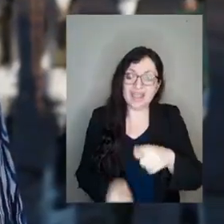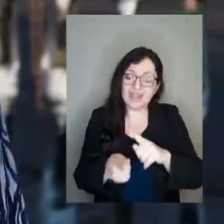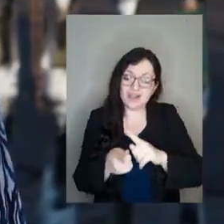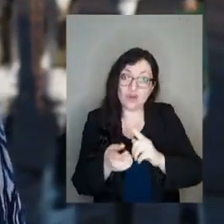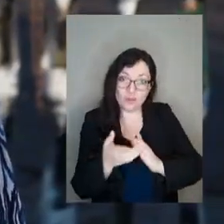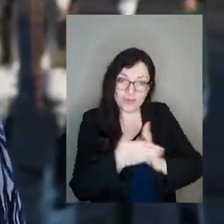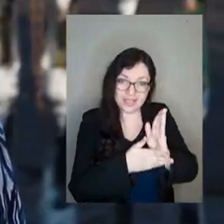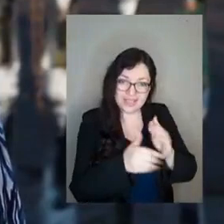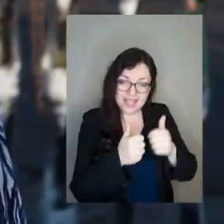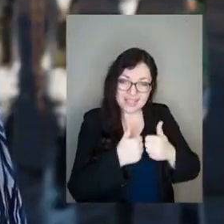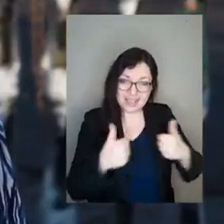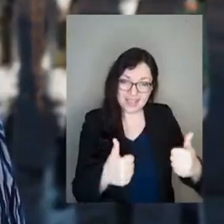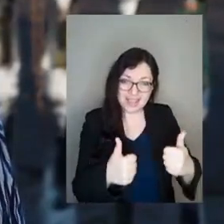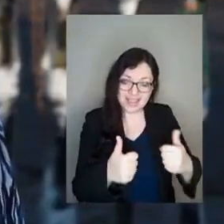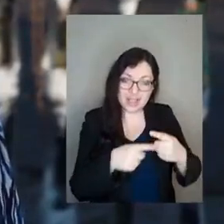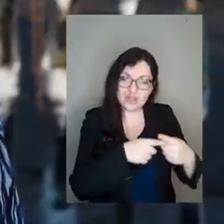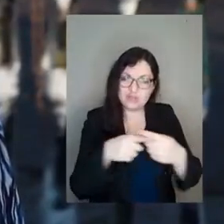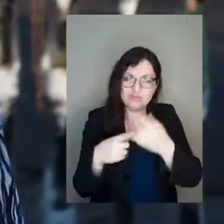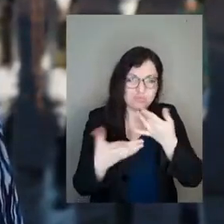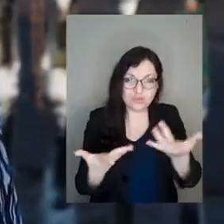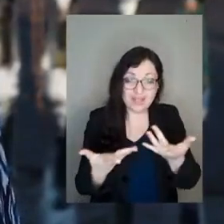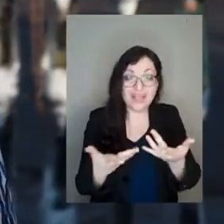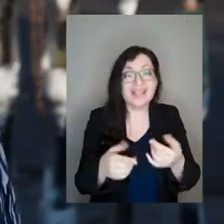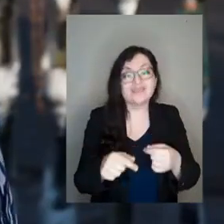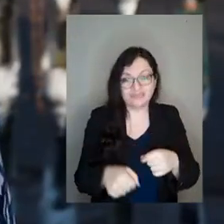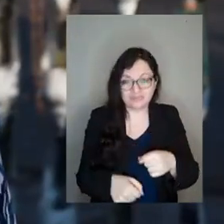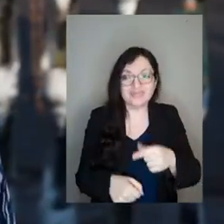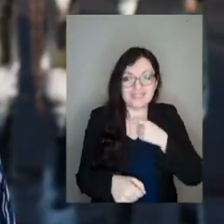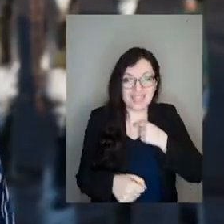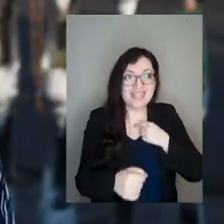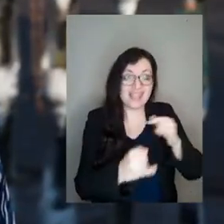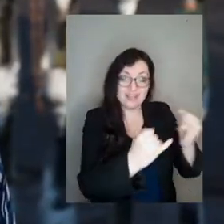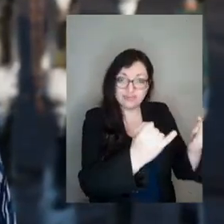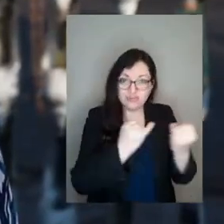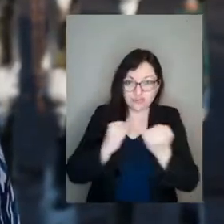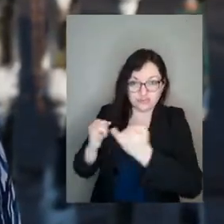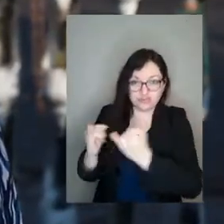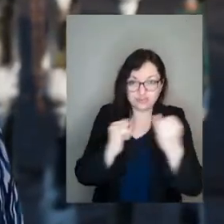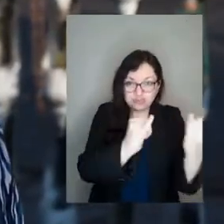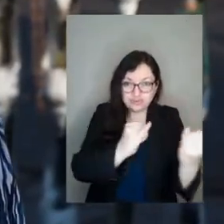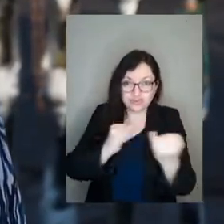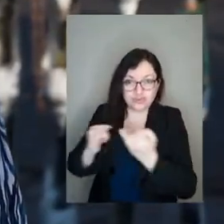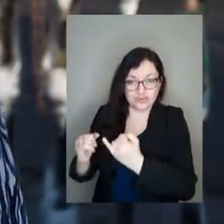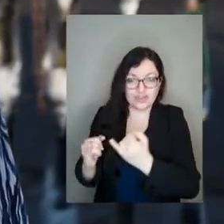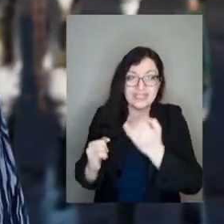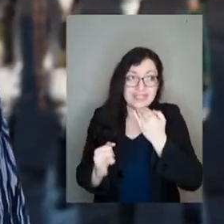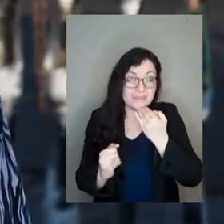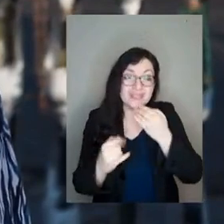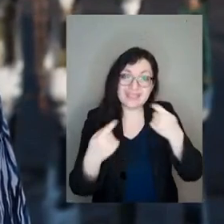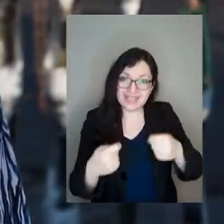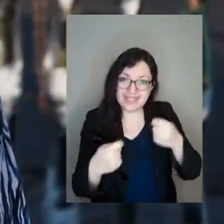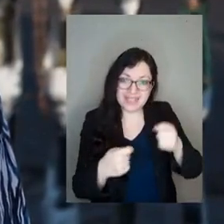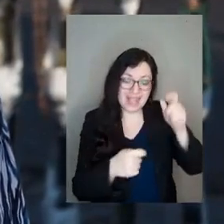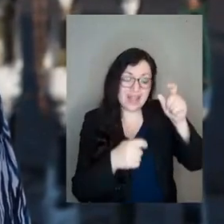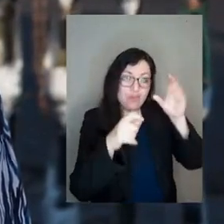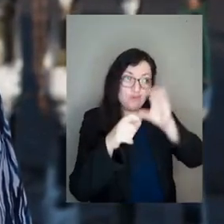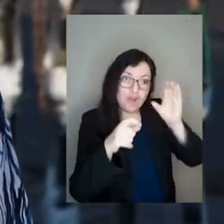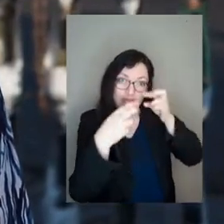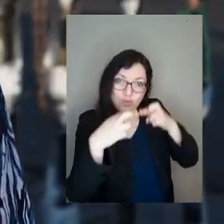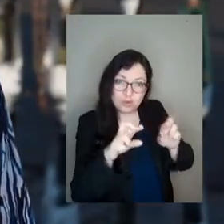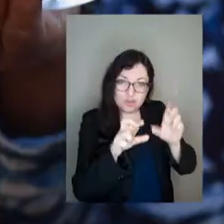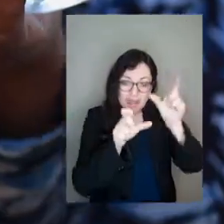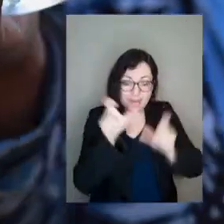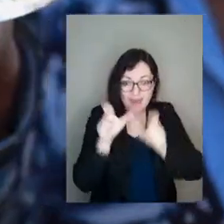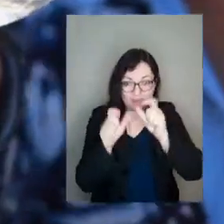pasar a ser dirigente social fue básicamente para hacer que llegara la información y tratar de conseguir oportunidades para los